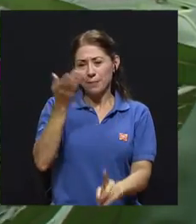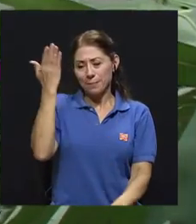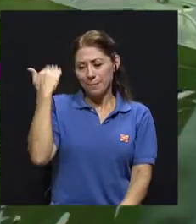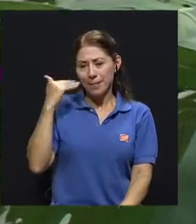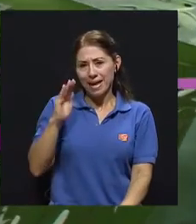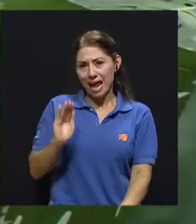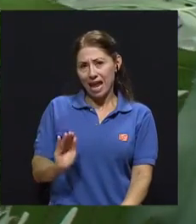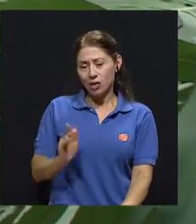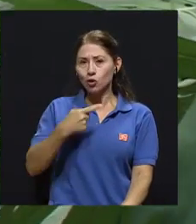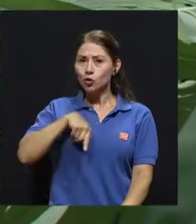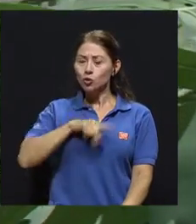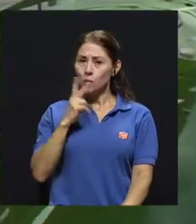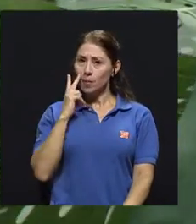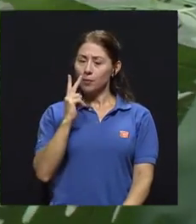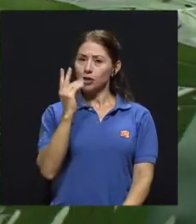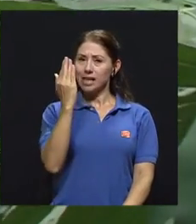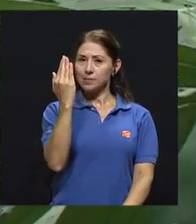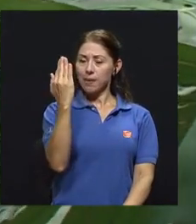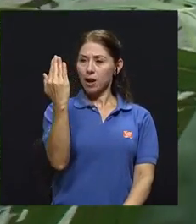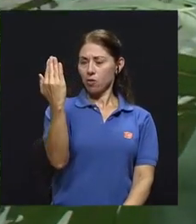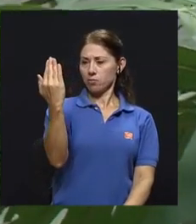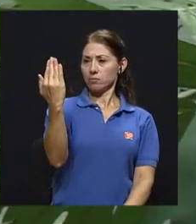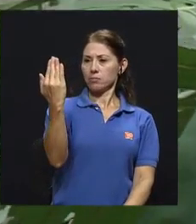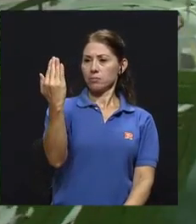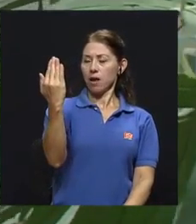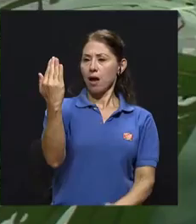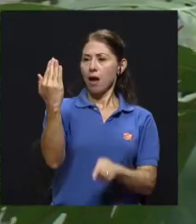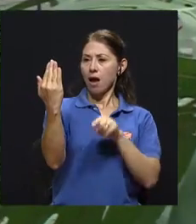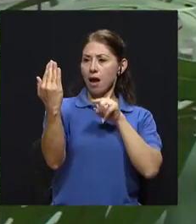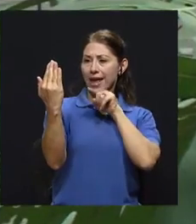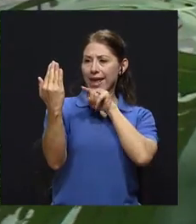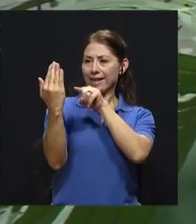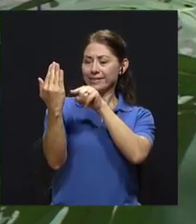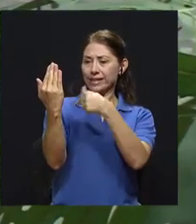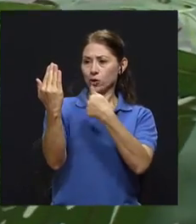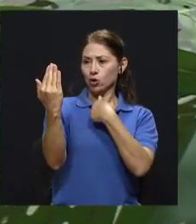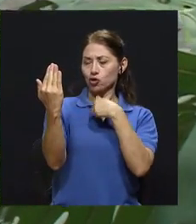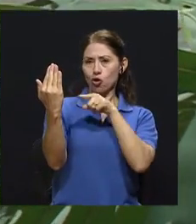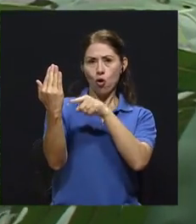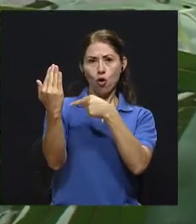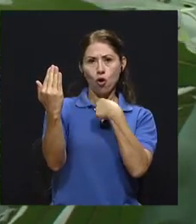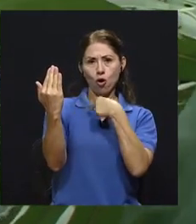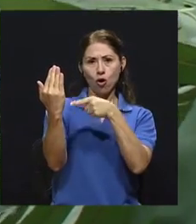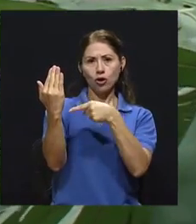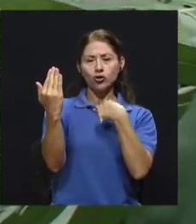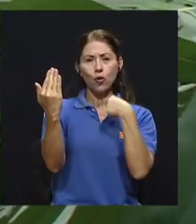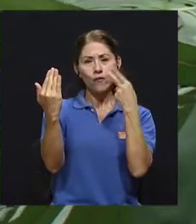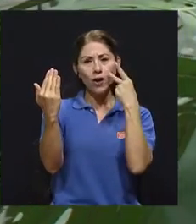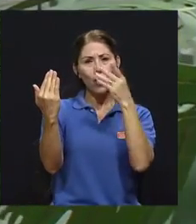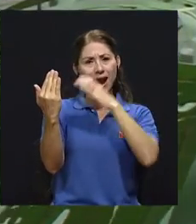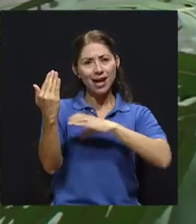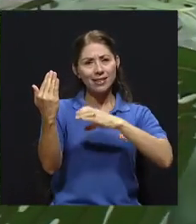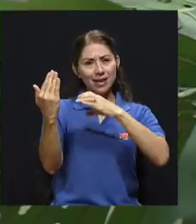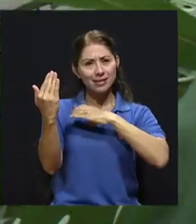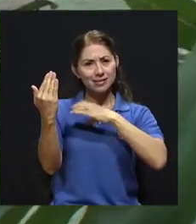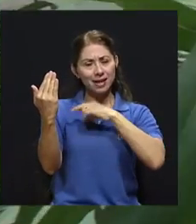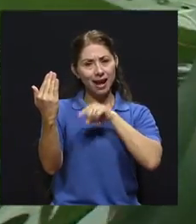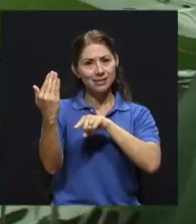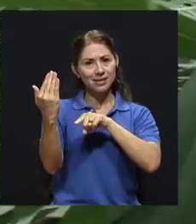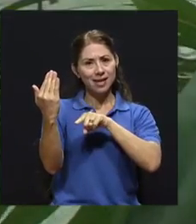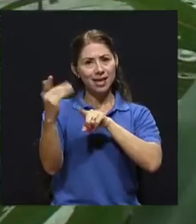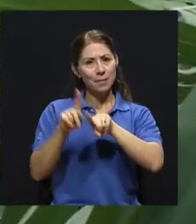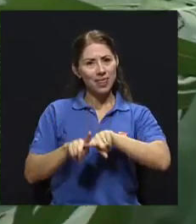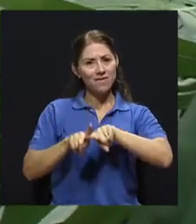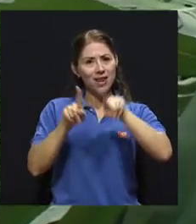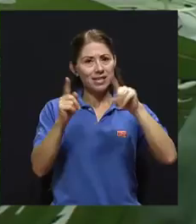ese soy yo, ¿verdad? Comienzo a identificar características y rasgos que me permiten diferenciarme de otras personas.